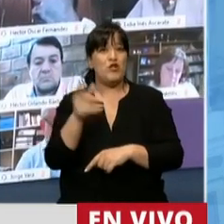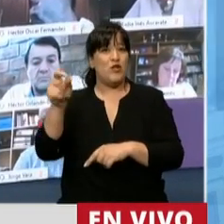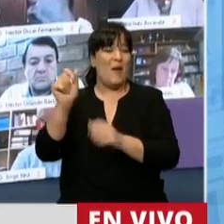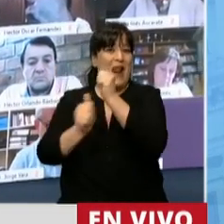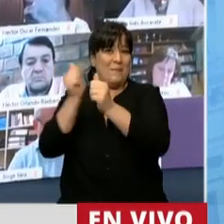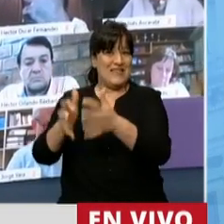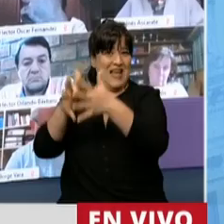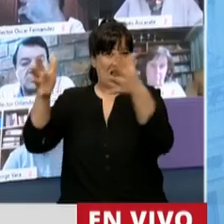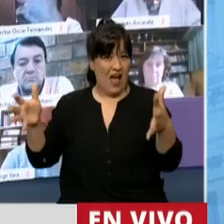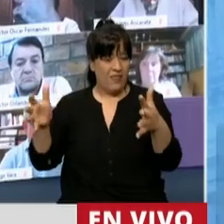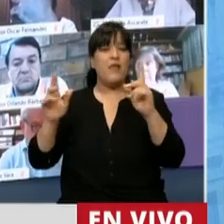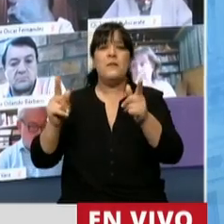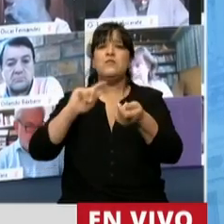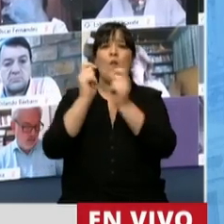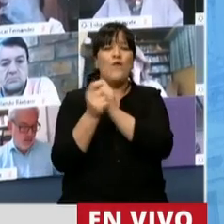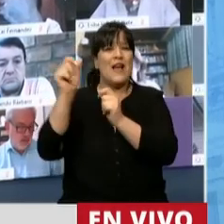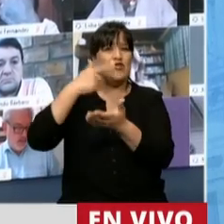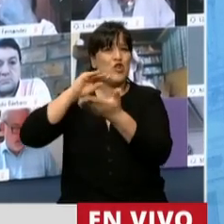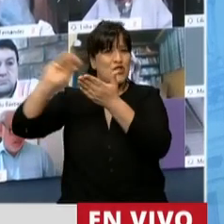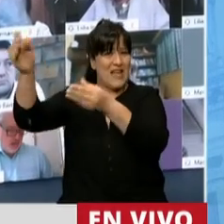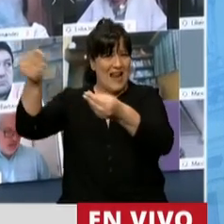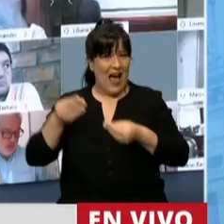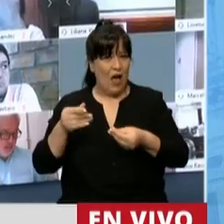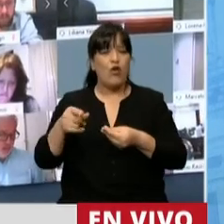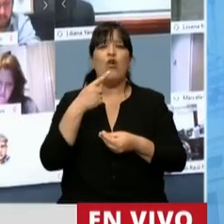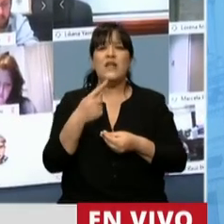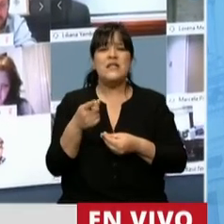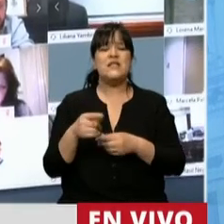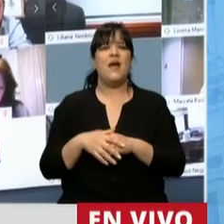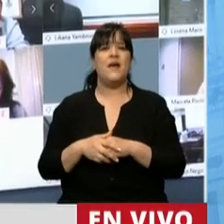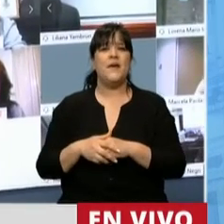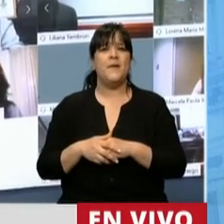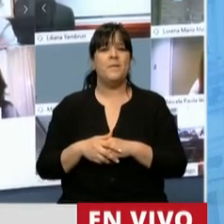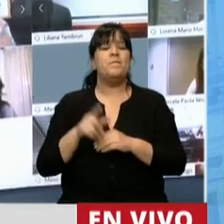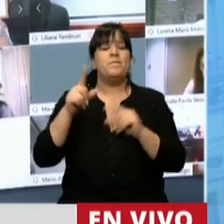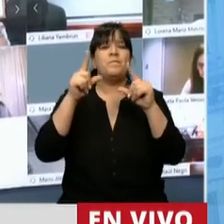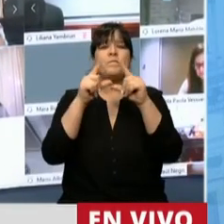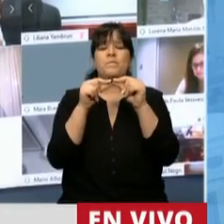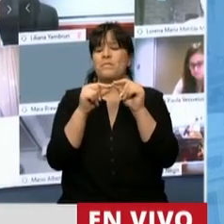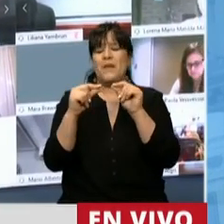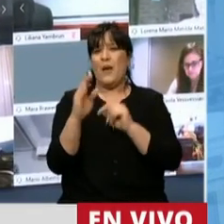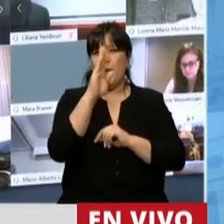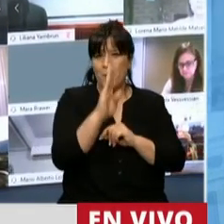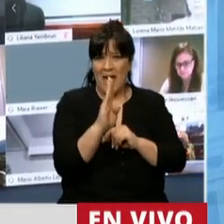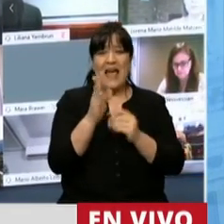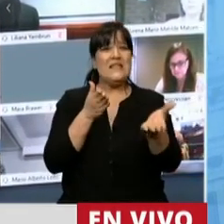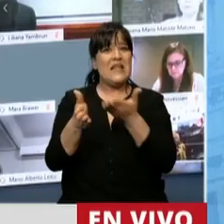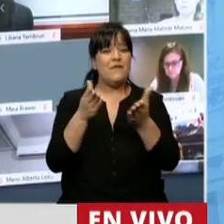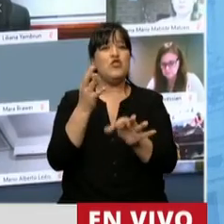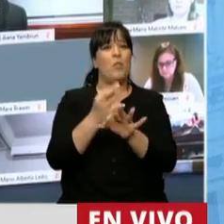las grandes en la modificación del Senado a las enmarcadas en el inciso E servicios